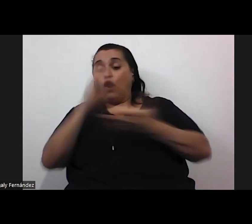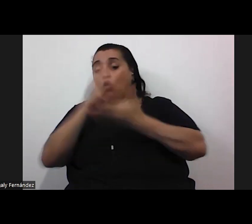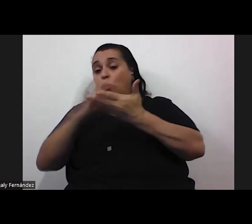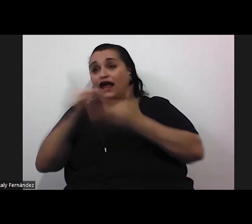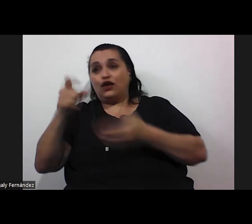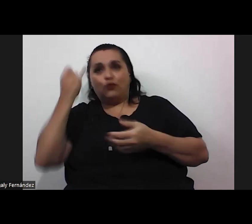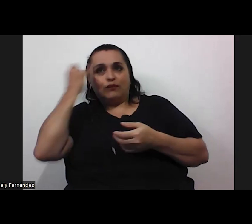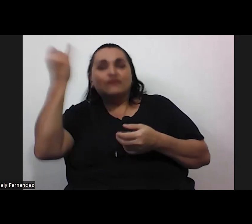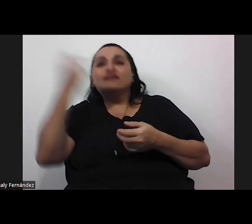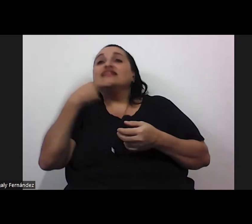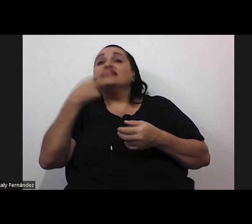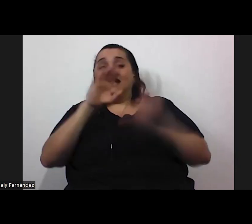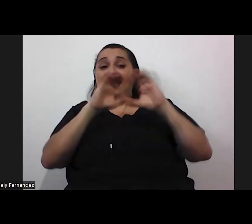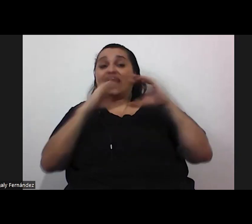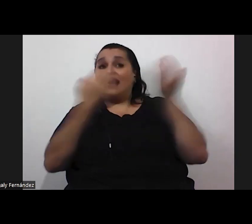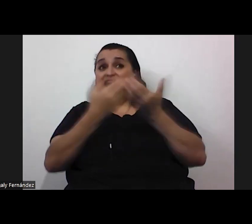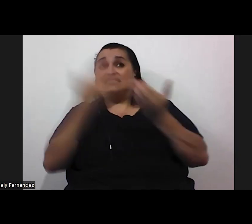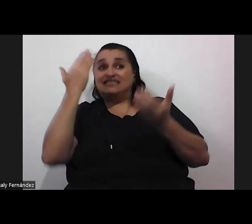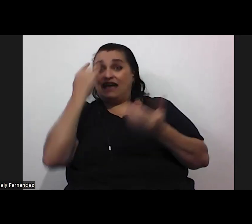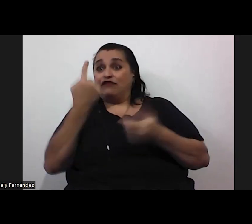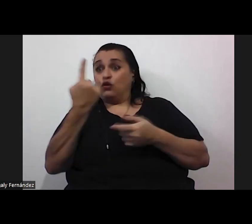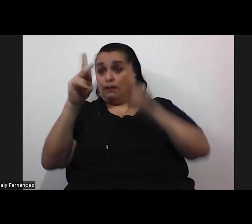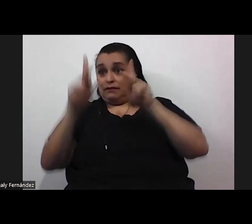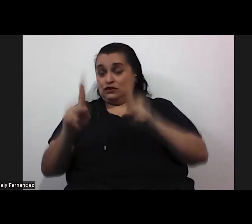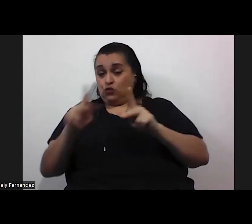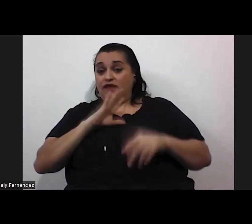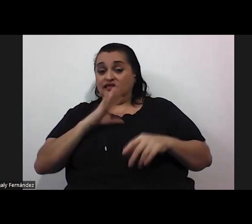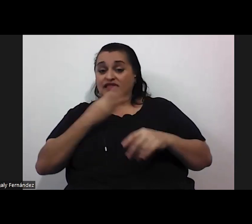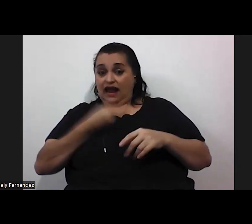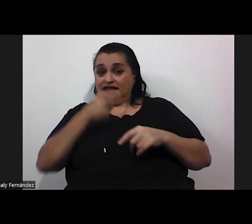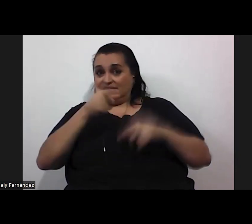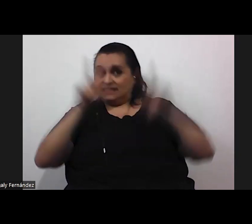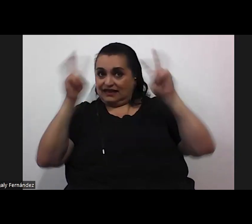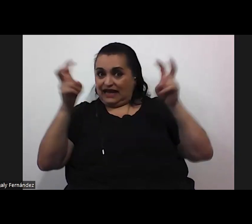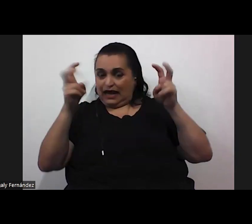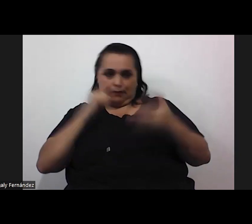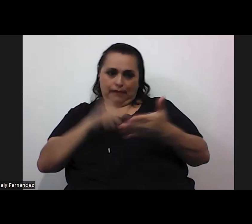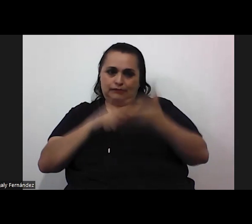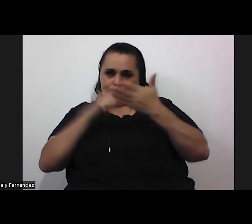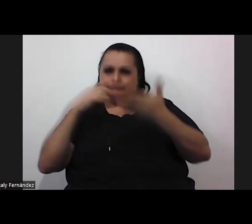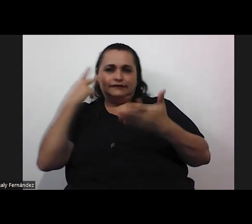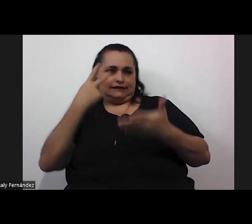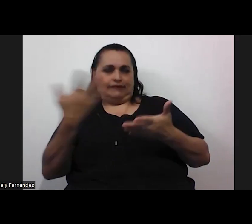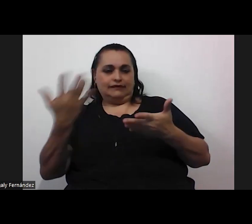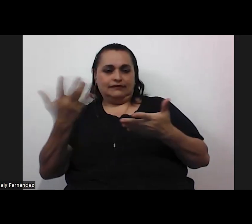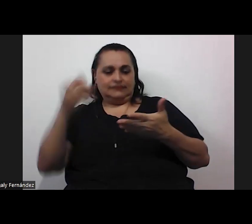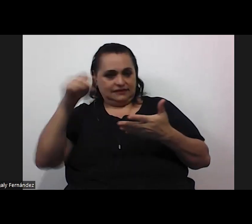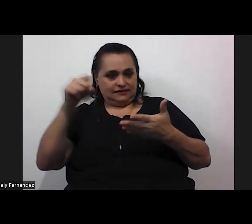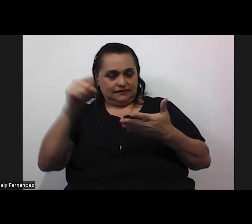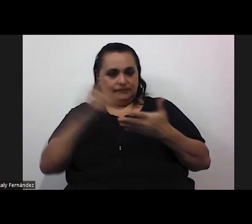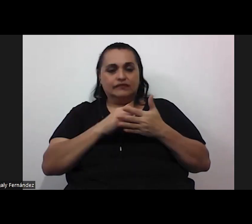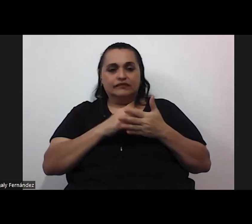que en esa clase sabiendo que hay una persona trans porque esto es un tema que es evidente a la vista verdad la